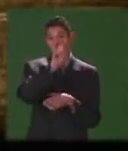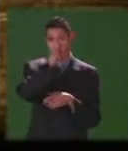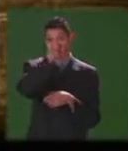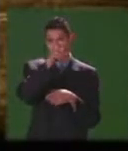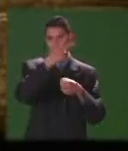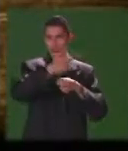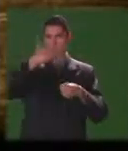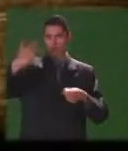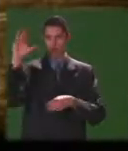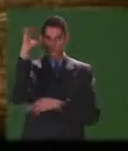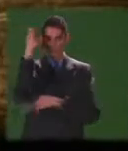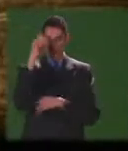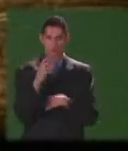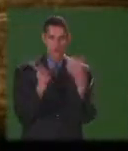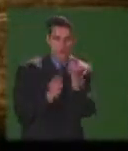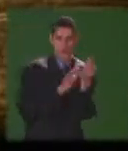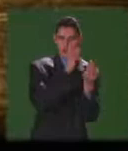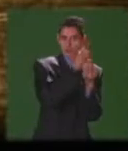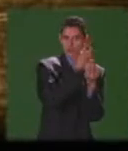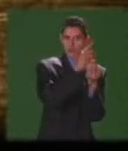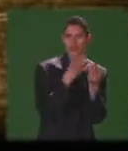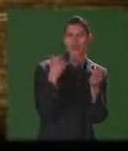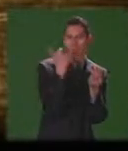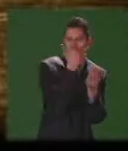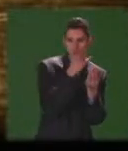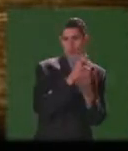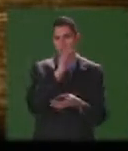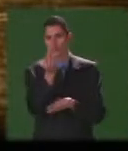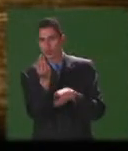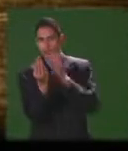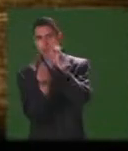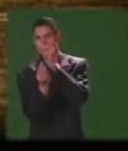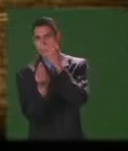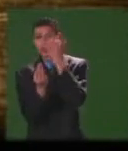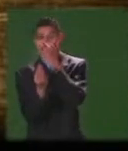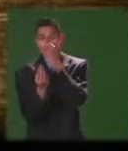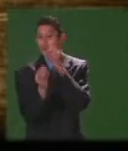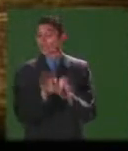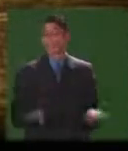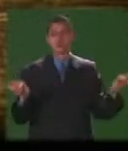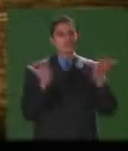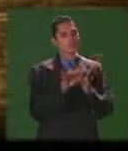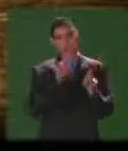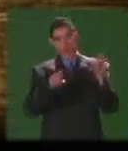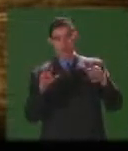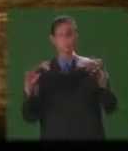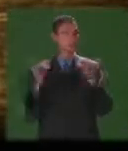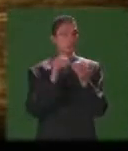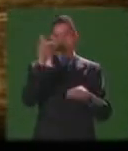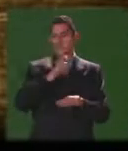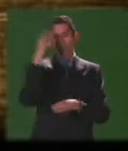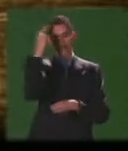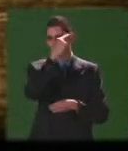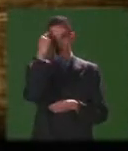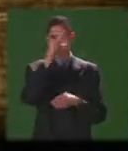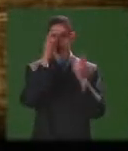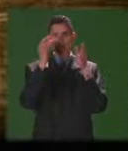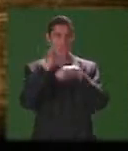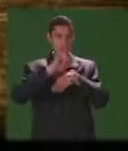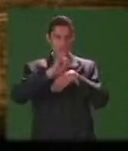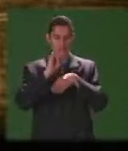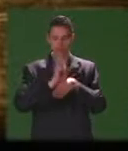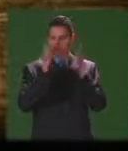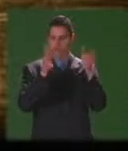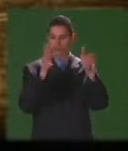1886 para los conservadores y una parte de los liberales el catolicismo debería ser el denominador común de los